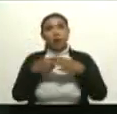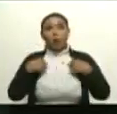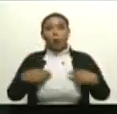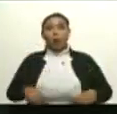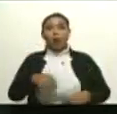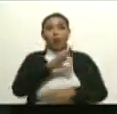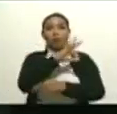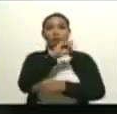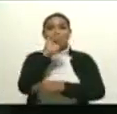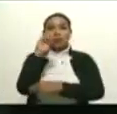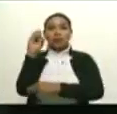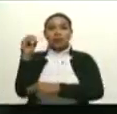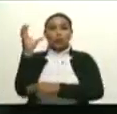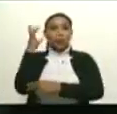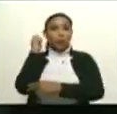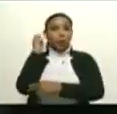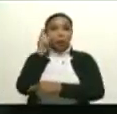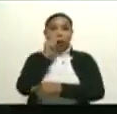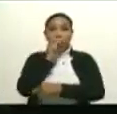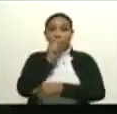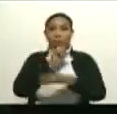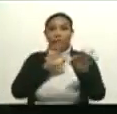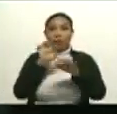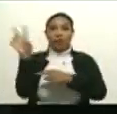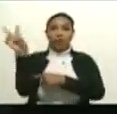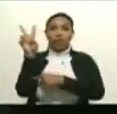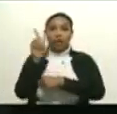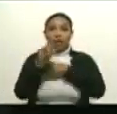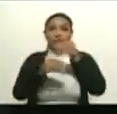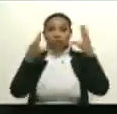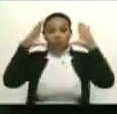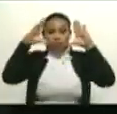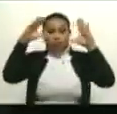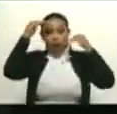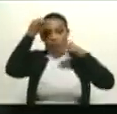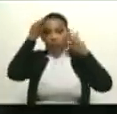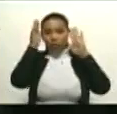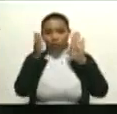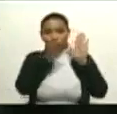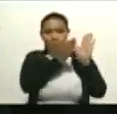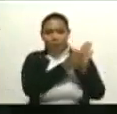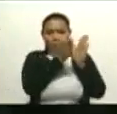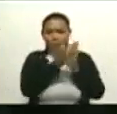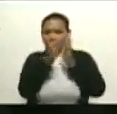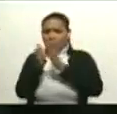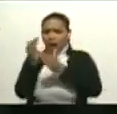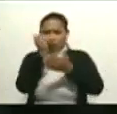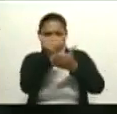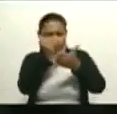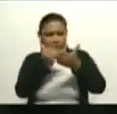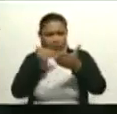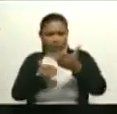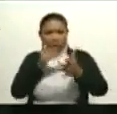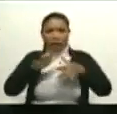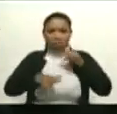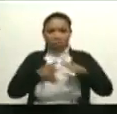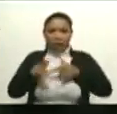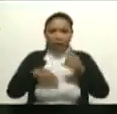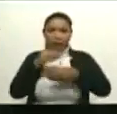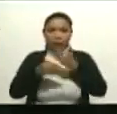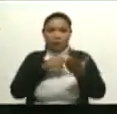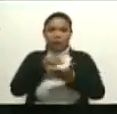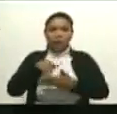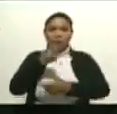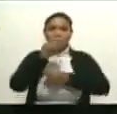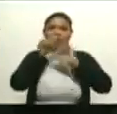300 mujeres y hombres del teatro venezolano se dedicaron a organizar este hermoso evento, que tuvo la presencia de